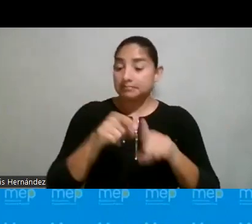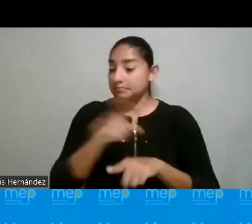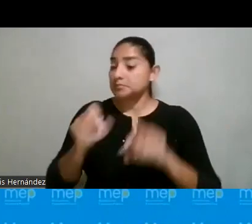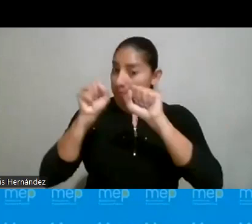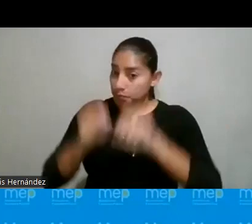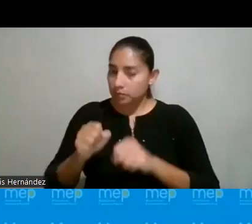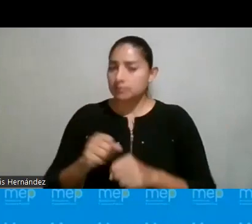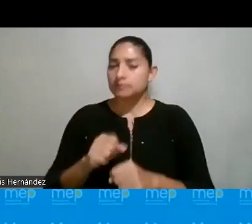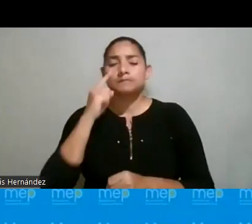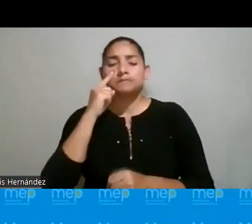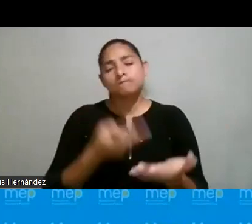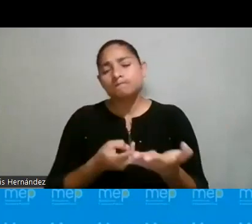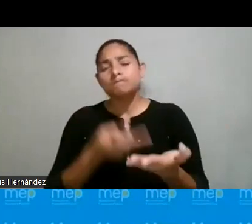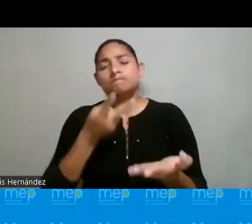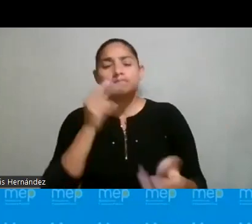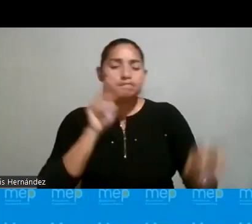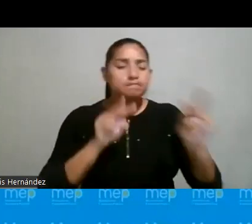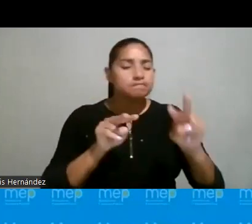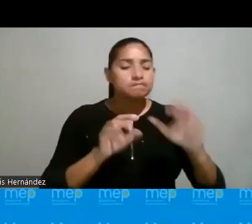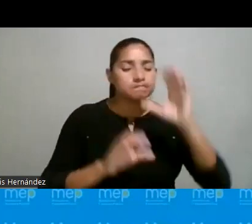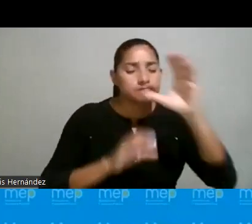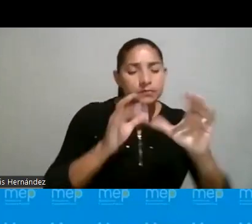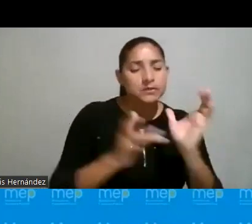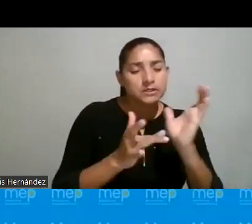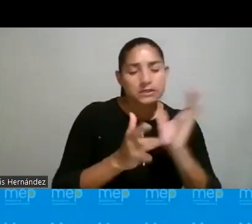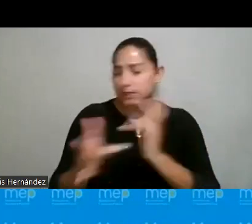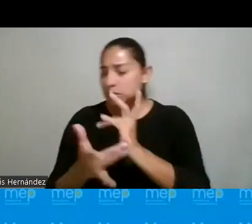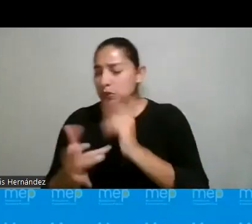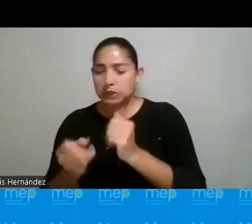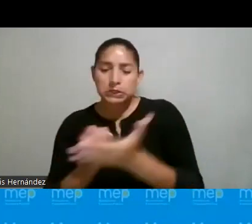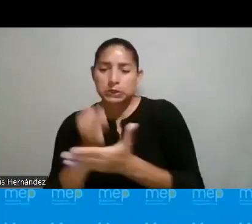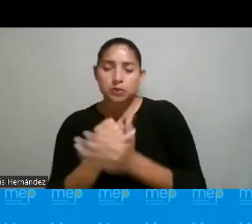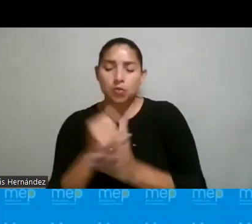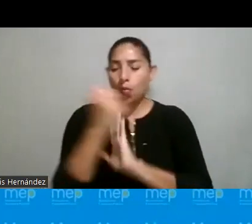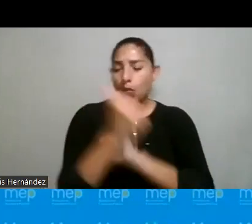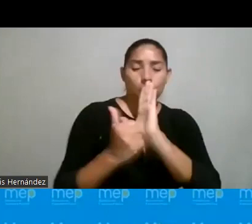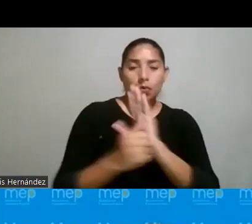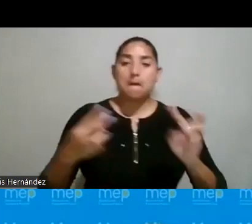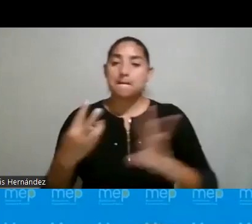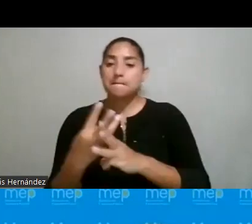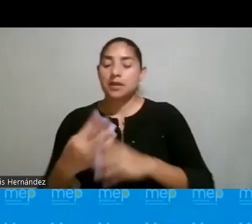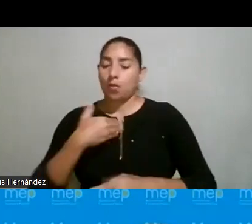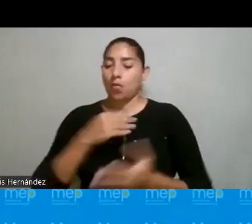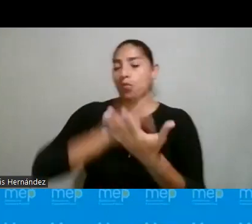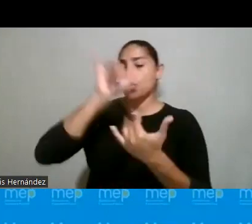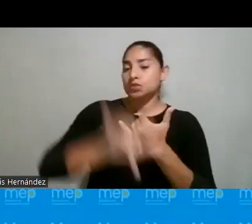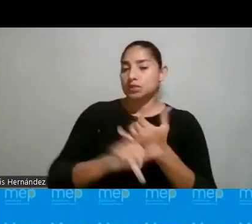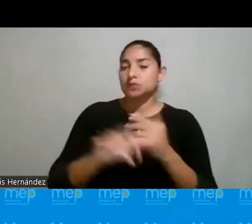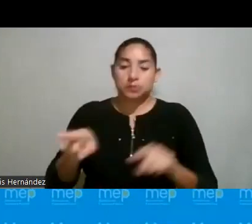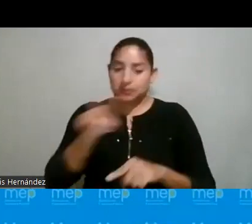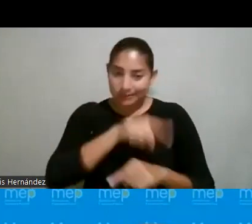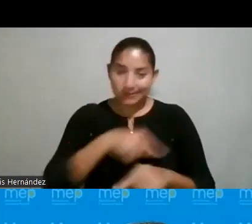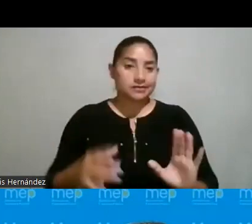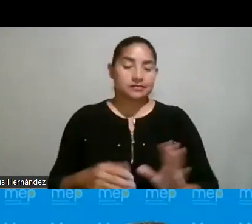valorar, explorar las áreas de ciencia, tecnología, ingeniería, arte y matemática en sus proyectos vocacionales. Y